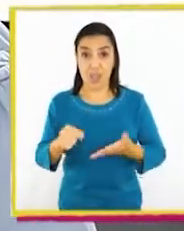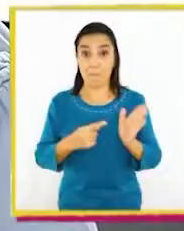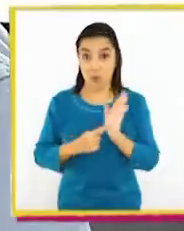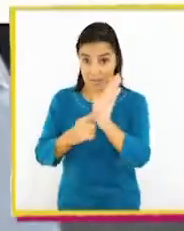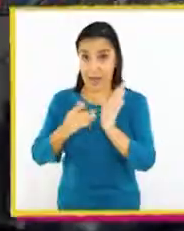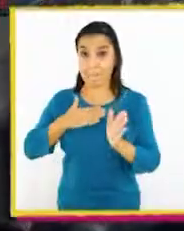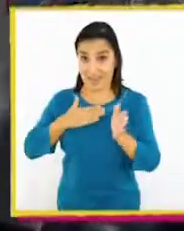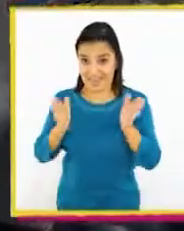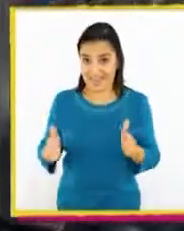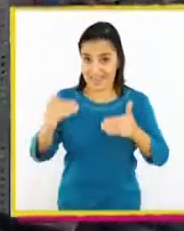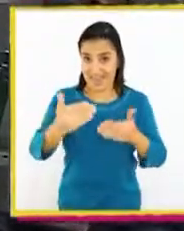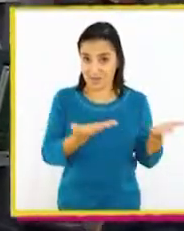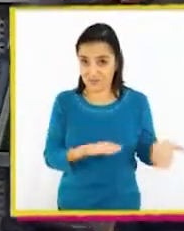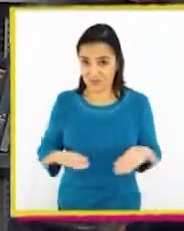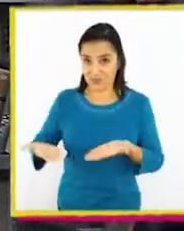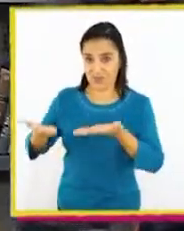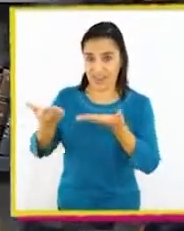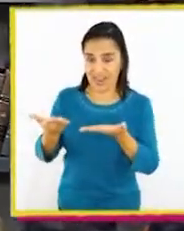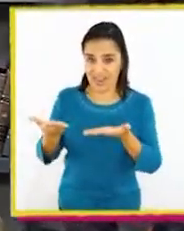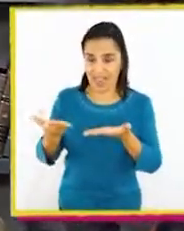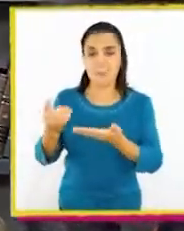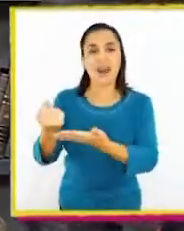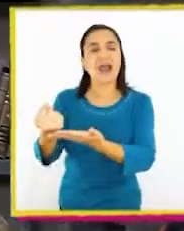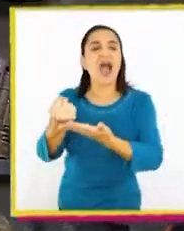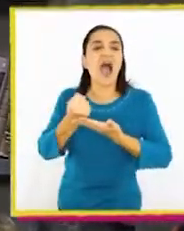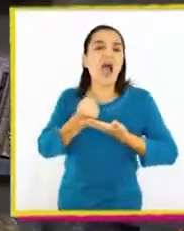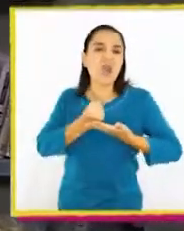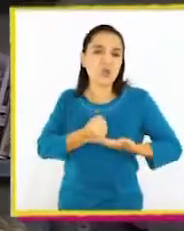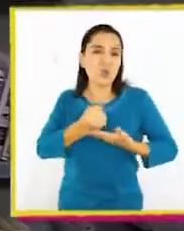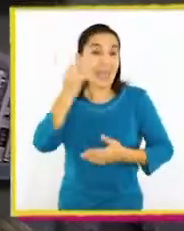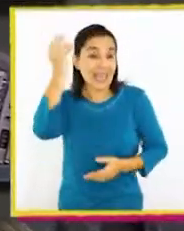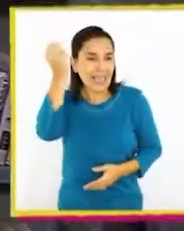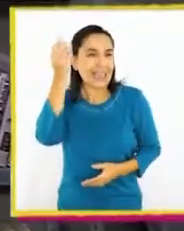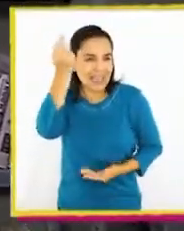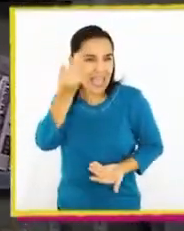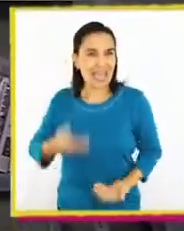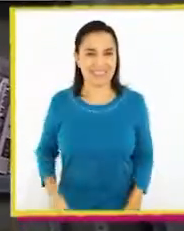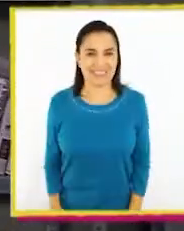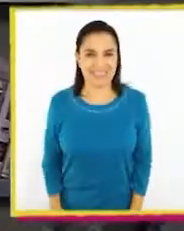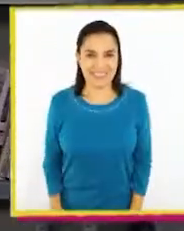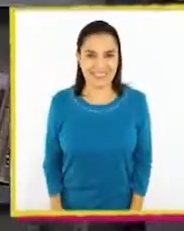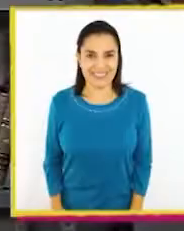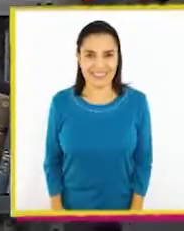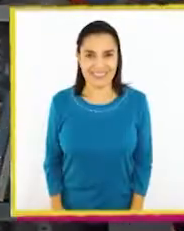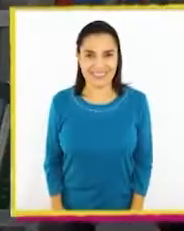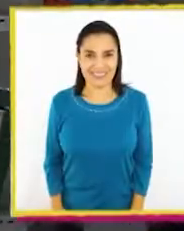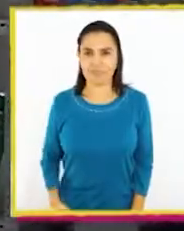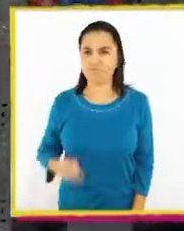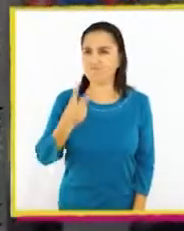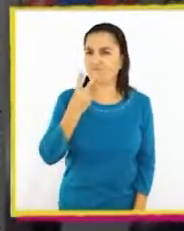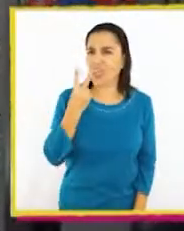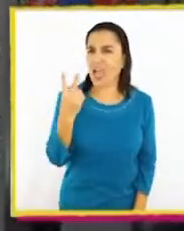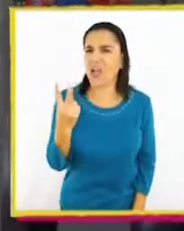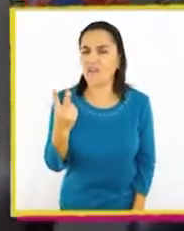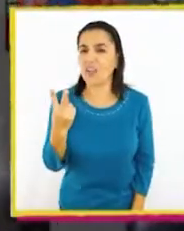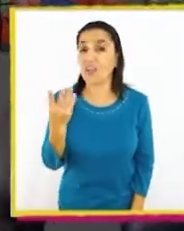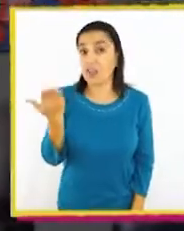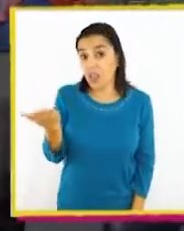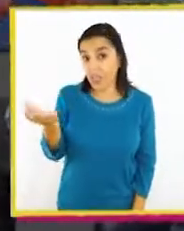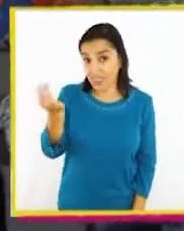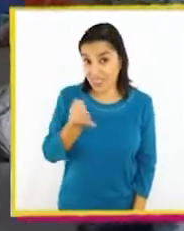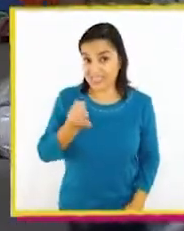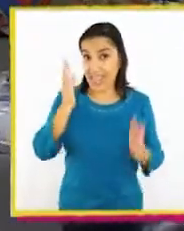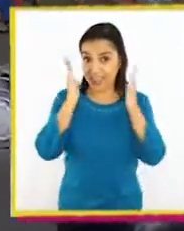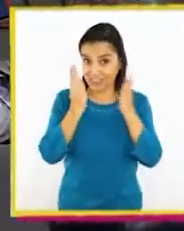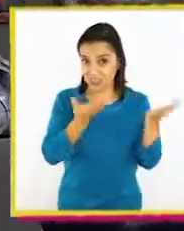mi cápsula para que me ayude con ideas y a ver qué me